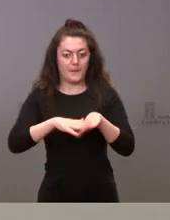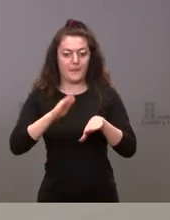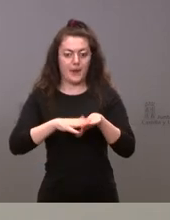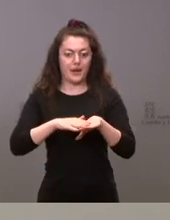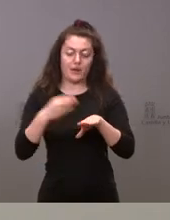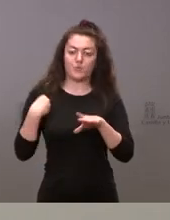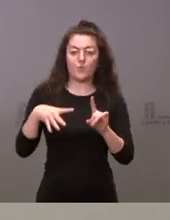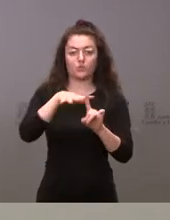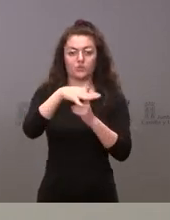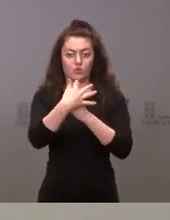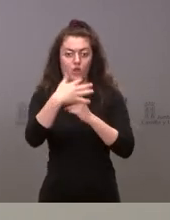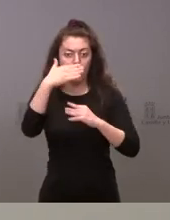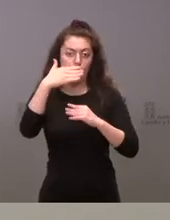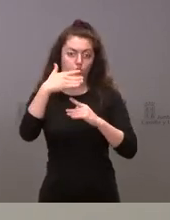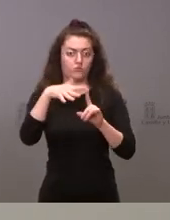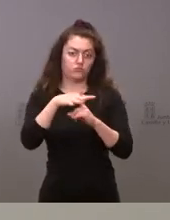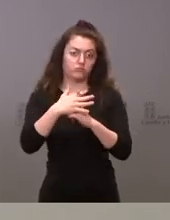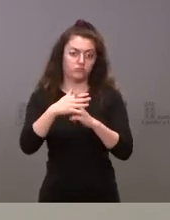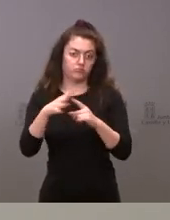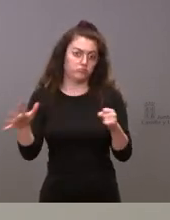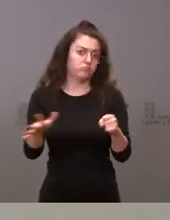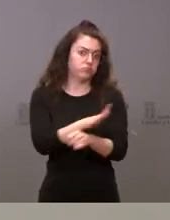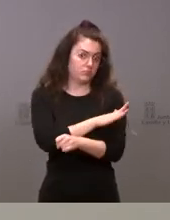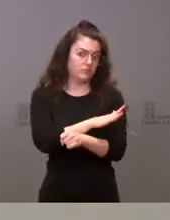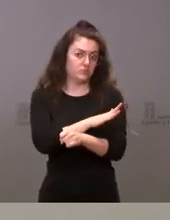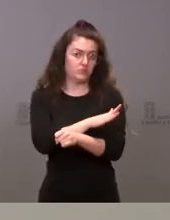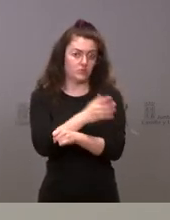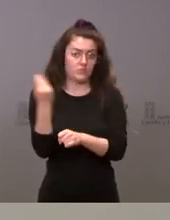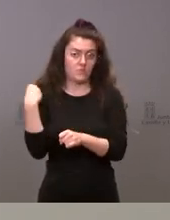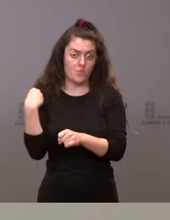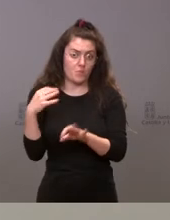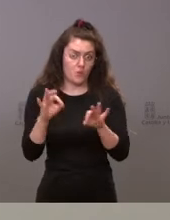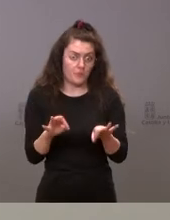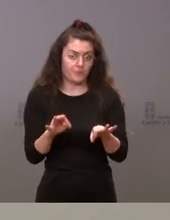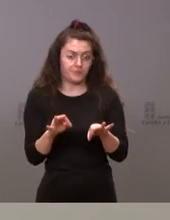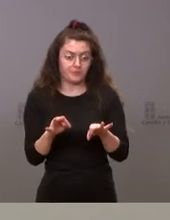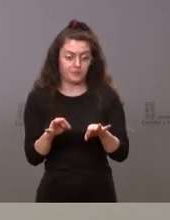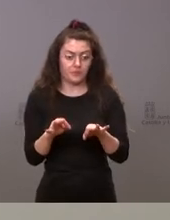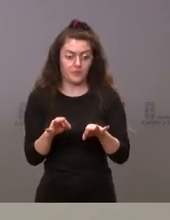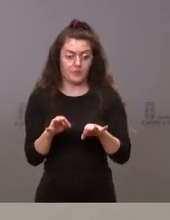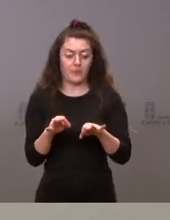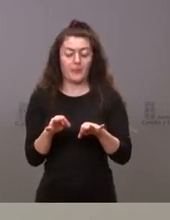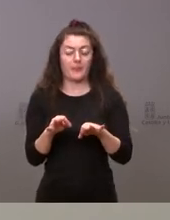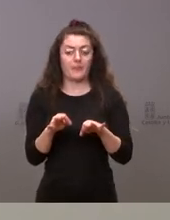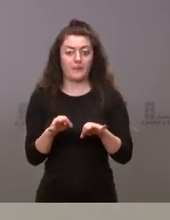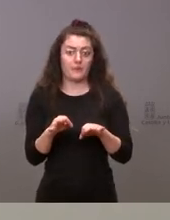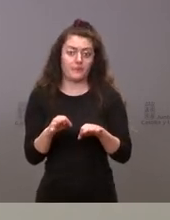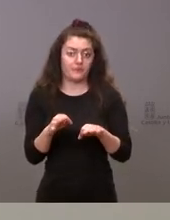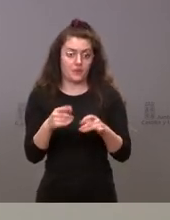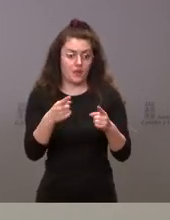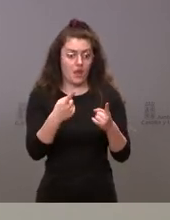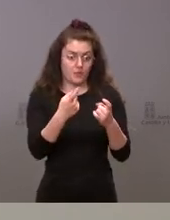de esta persona que merece todo nuestro apoyo y nuestra solidaridad